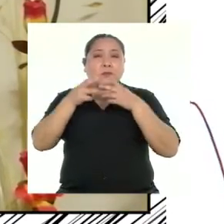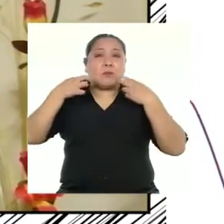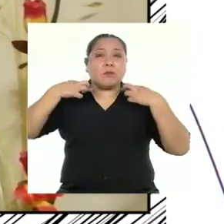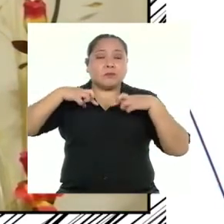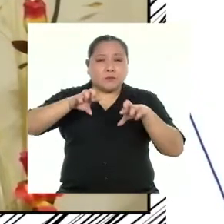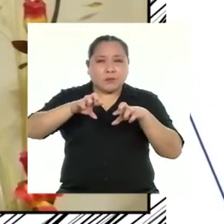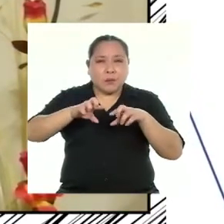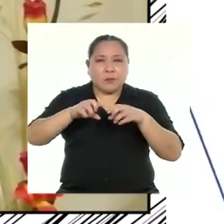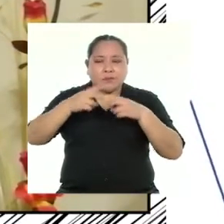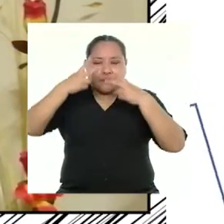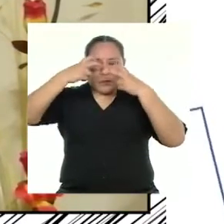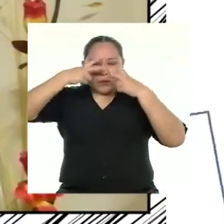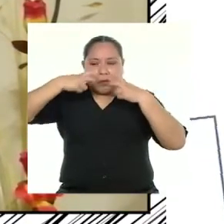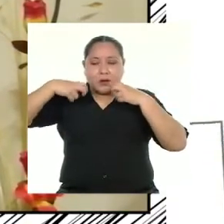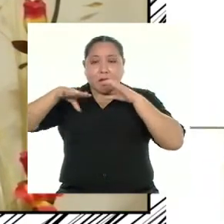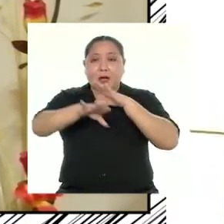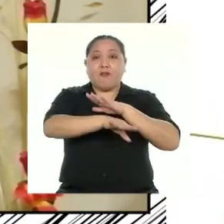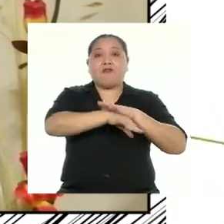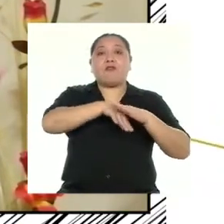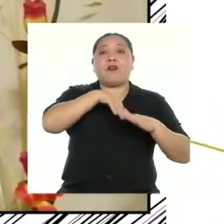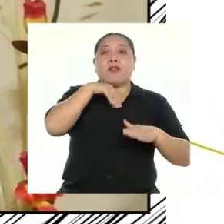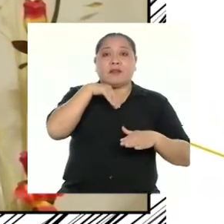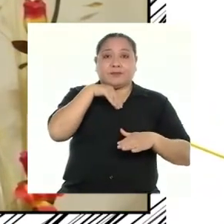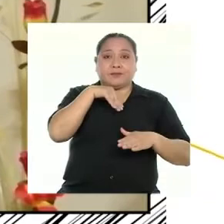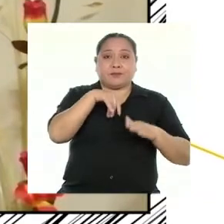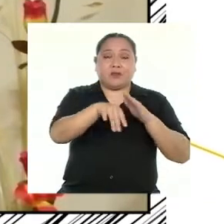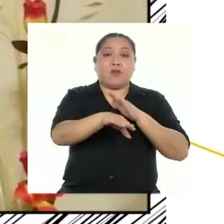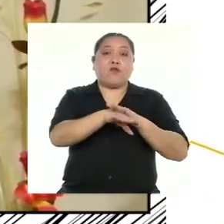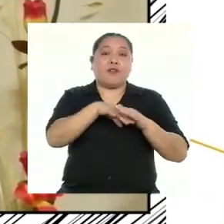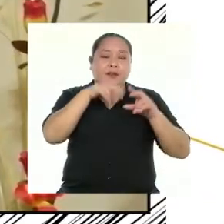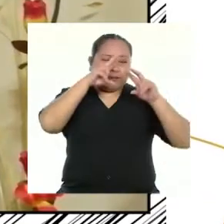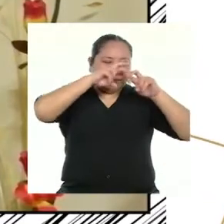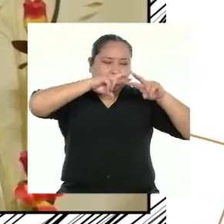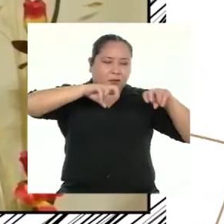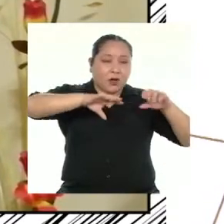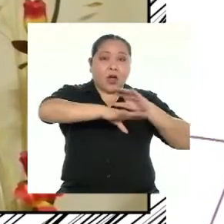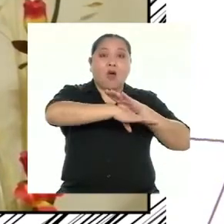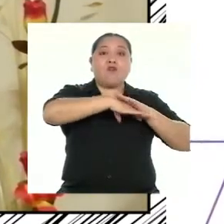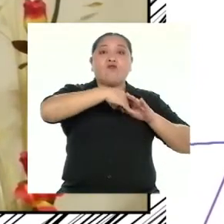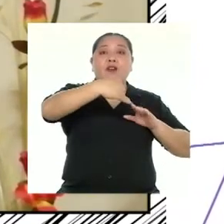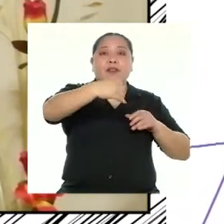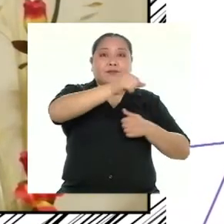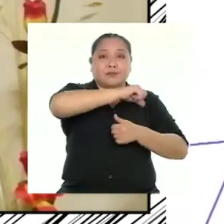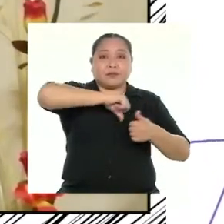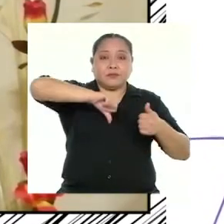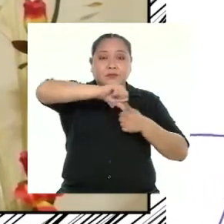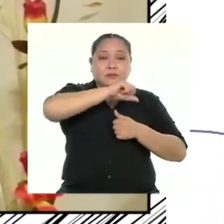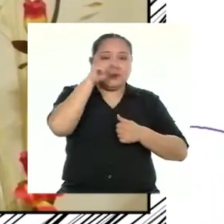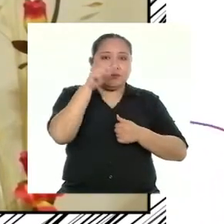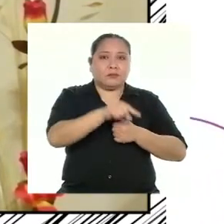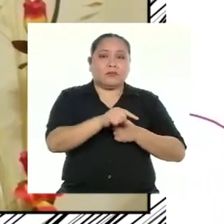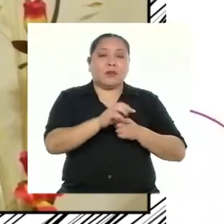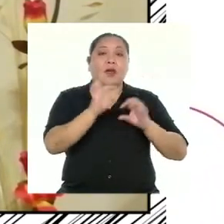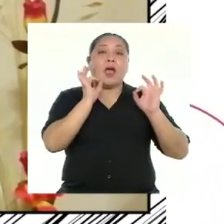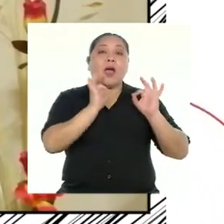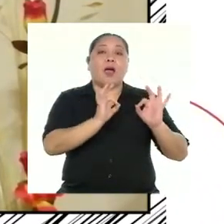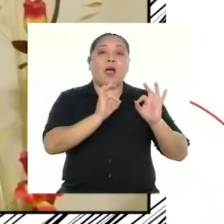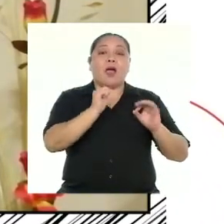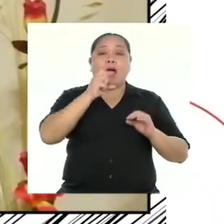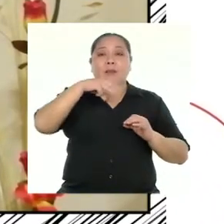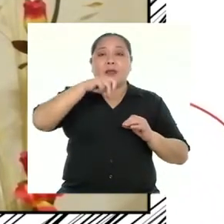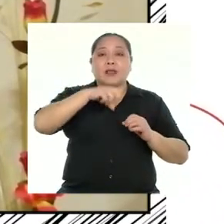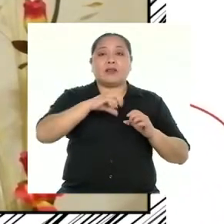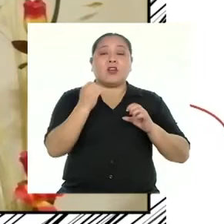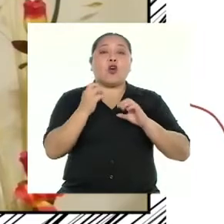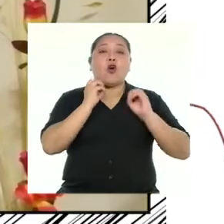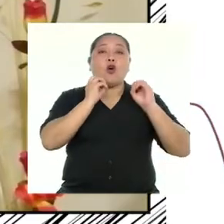factores externos, los factores que están fuera de ti. Y para eso tenemos las amenazas y las